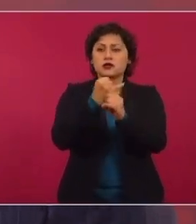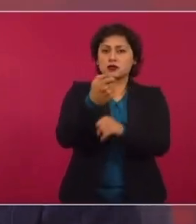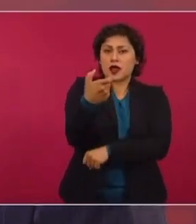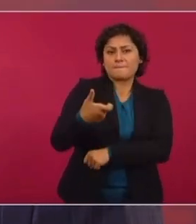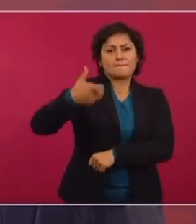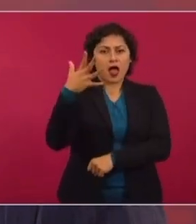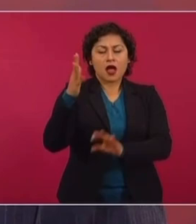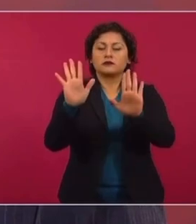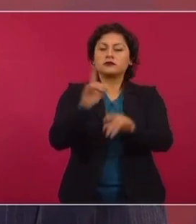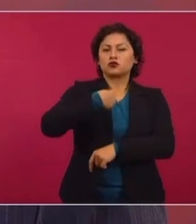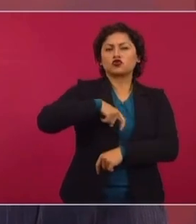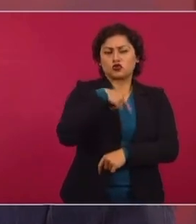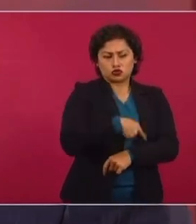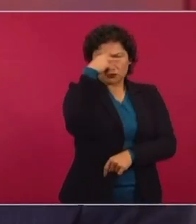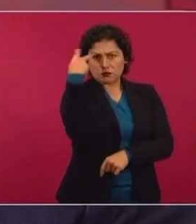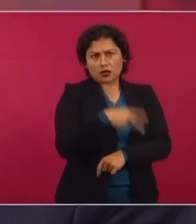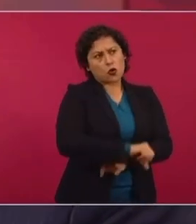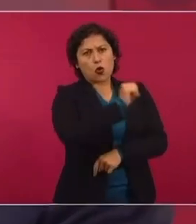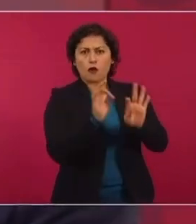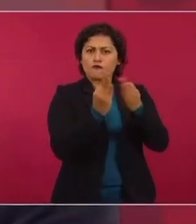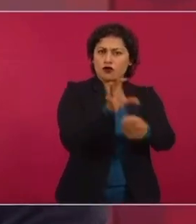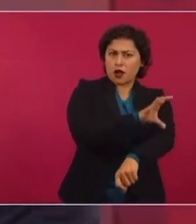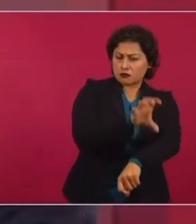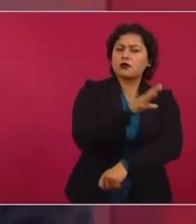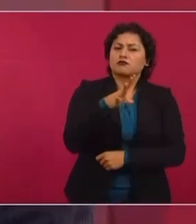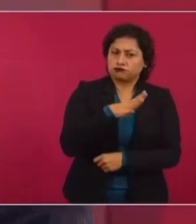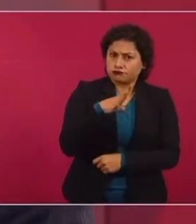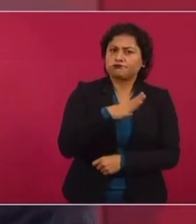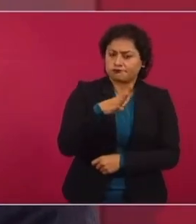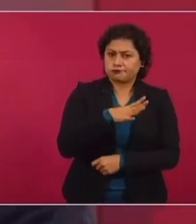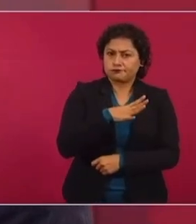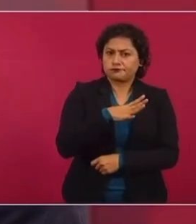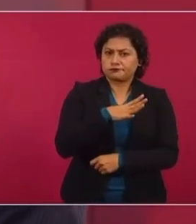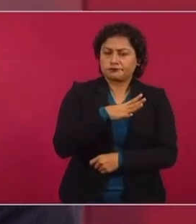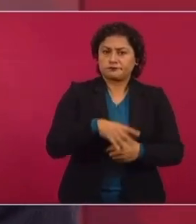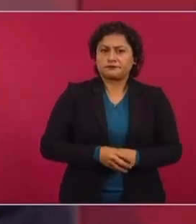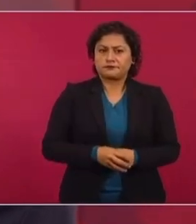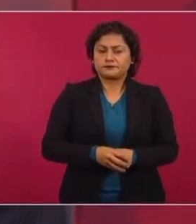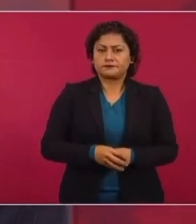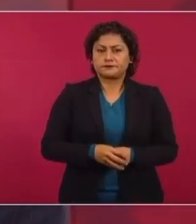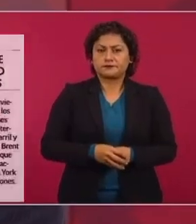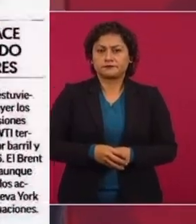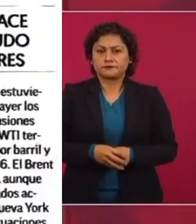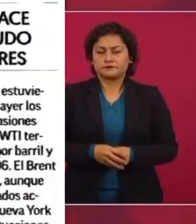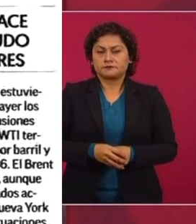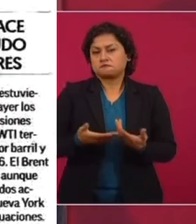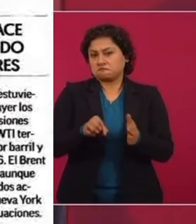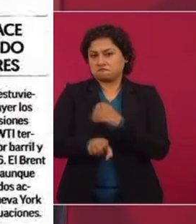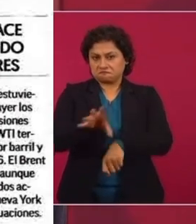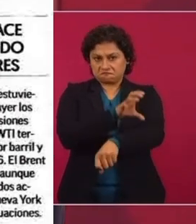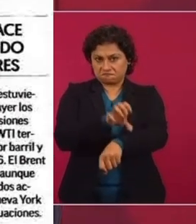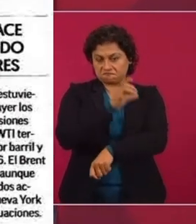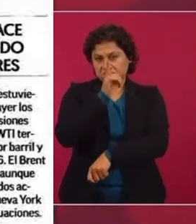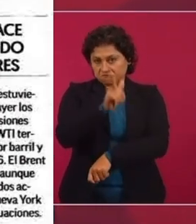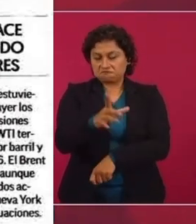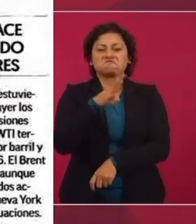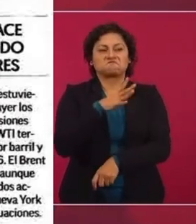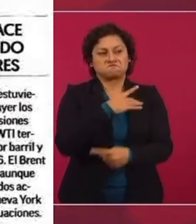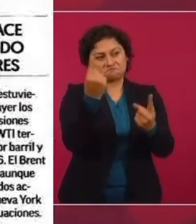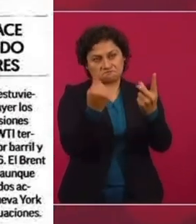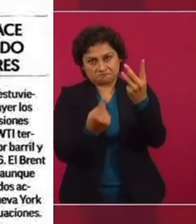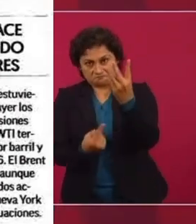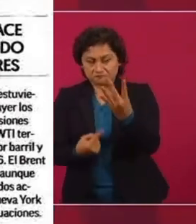tenemos otras energías, tenemos otras formas de generar energía eléctrica, por ejemplo. Tenemos